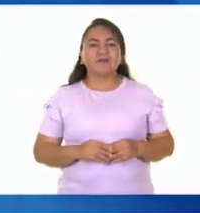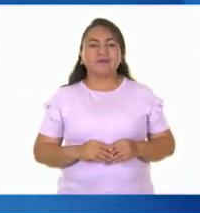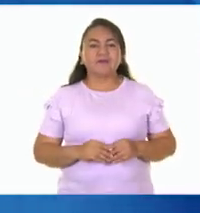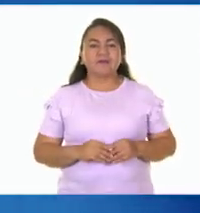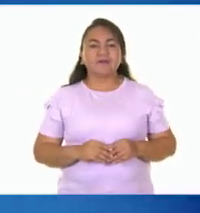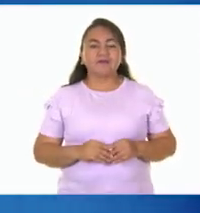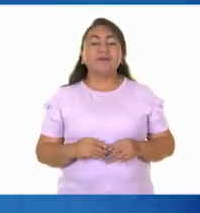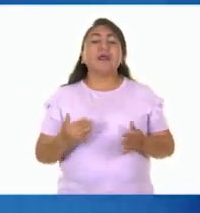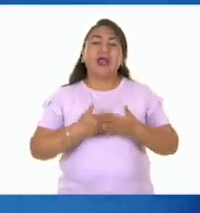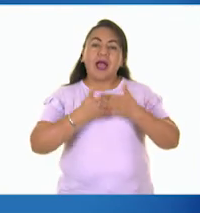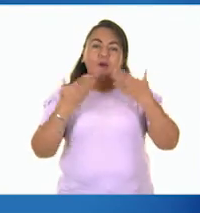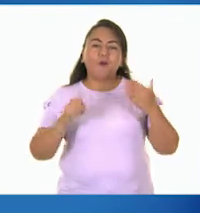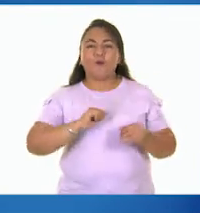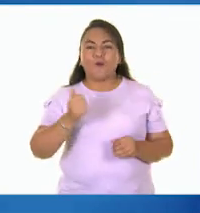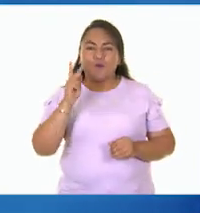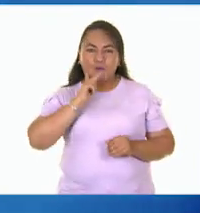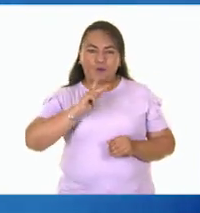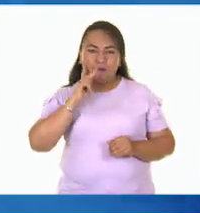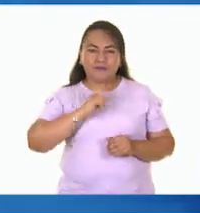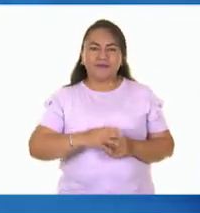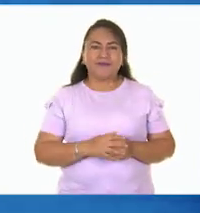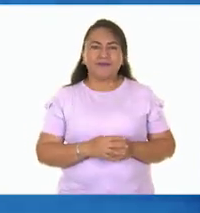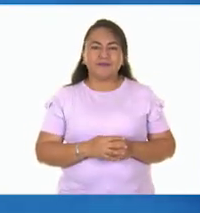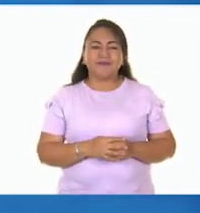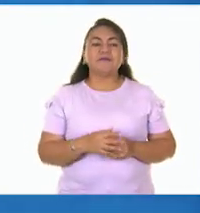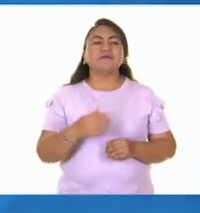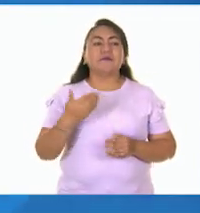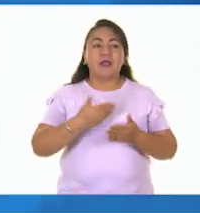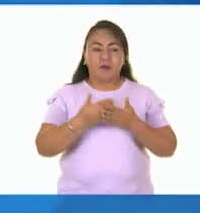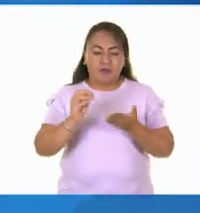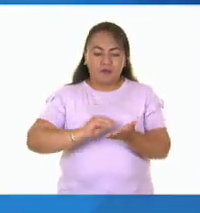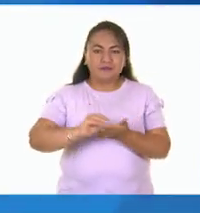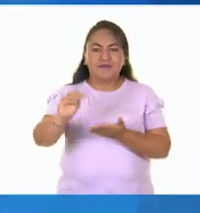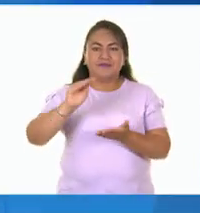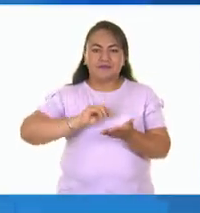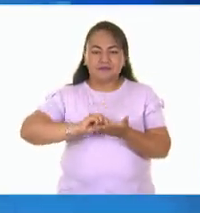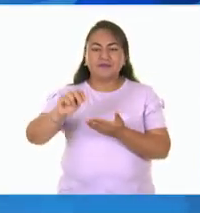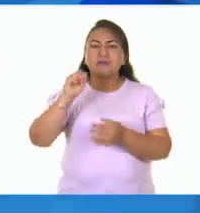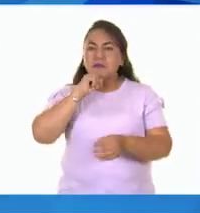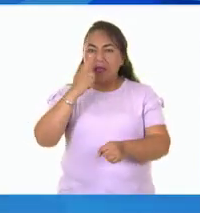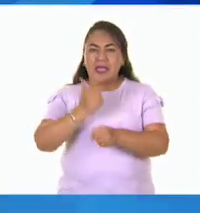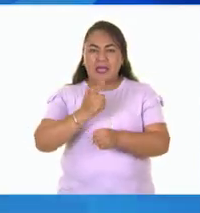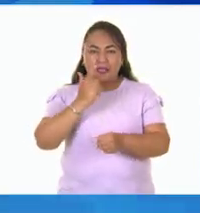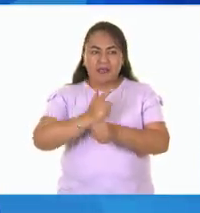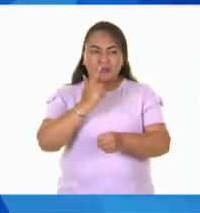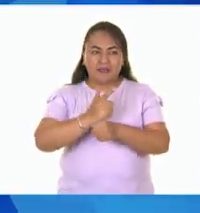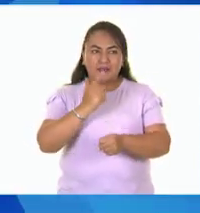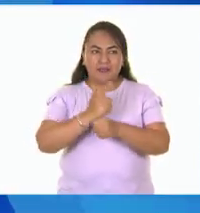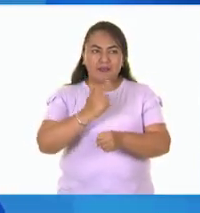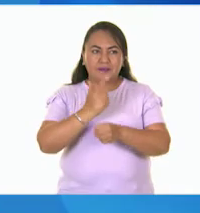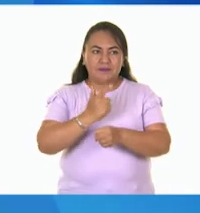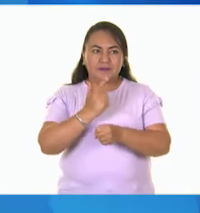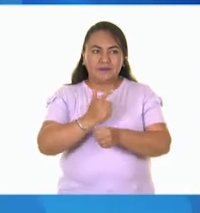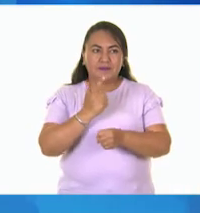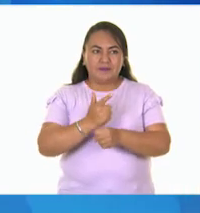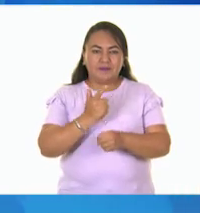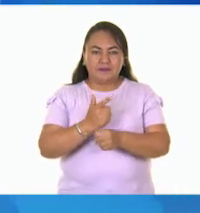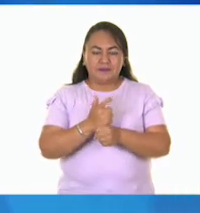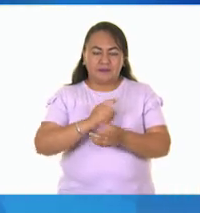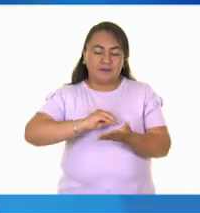Vamos a experimentar. Vamos a frotar nuestro gis en una sola dirección.